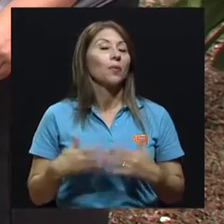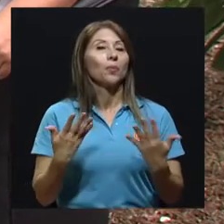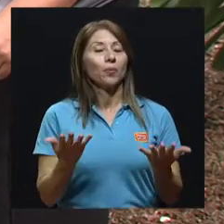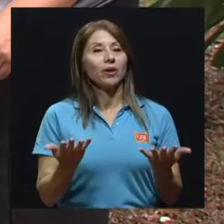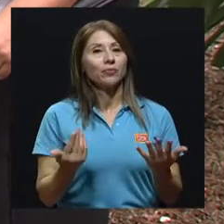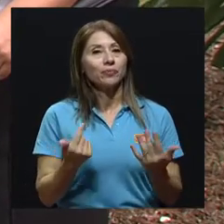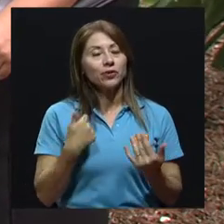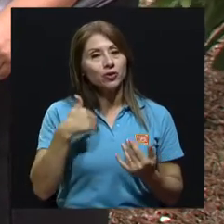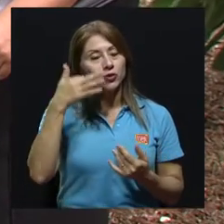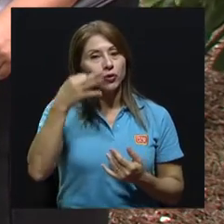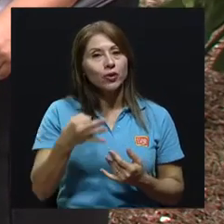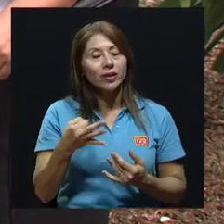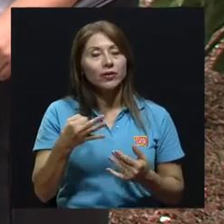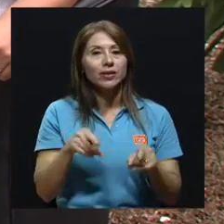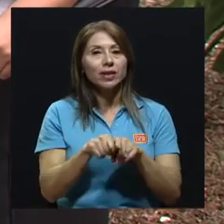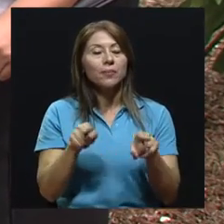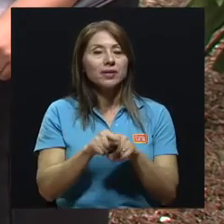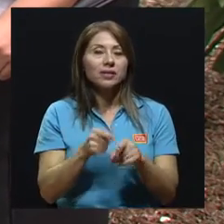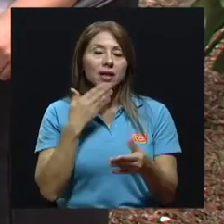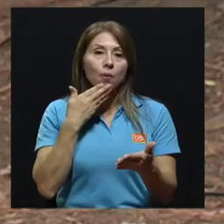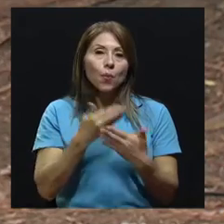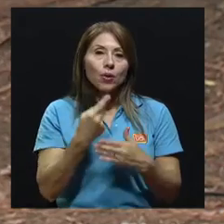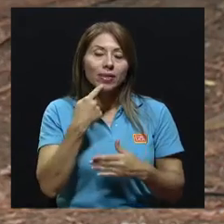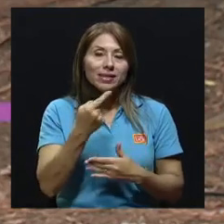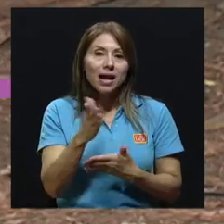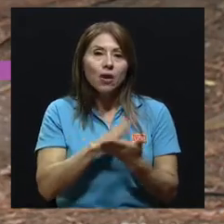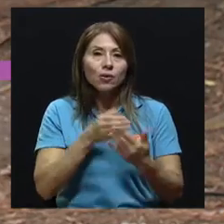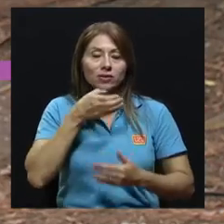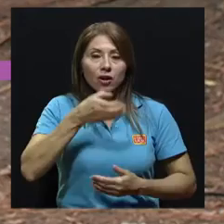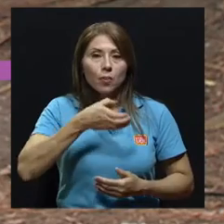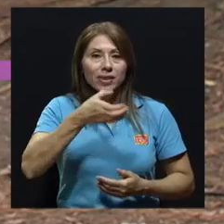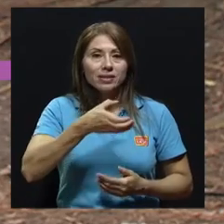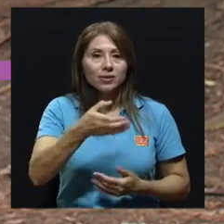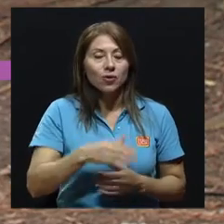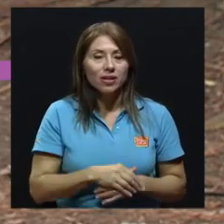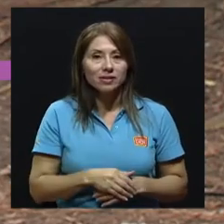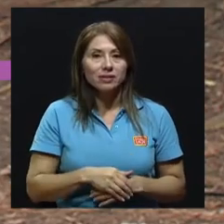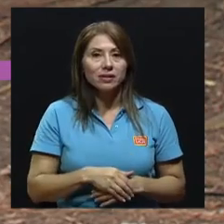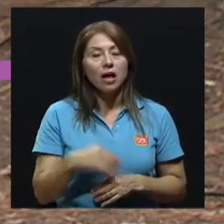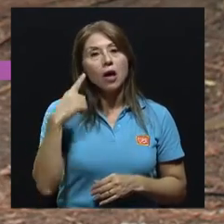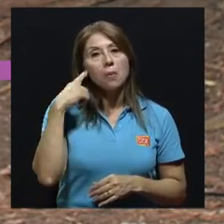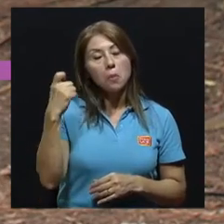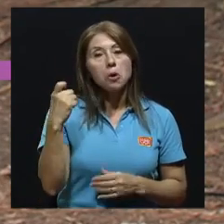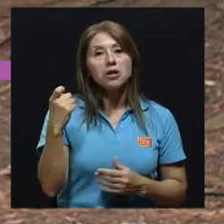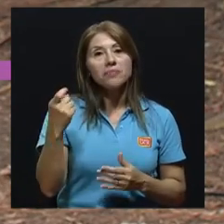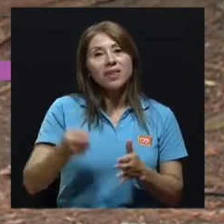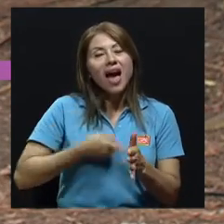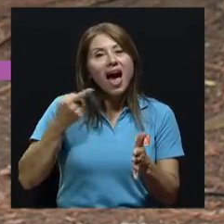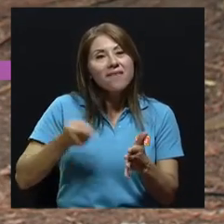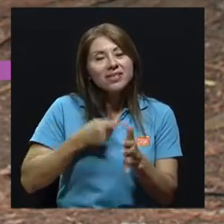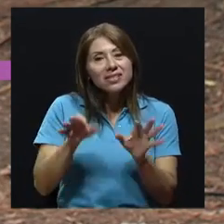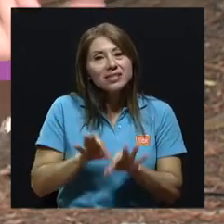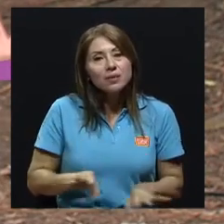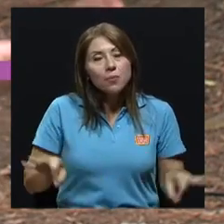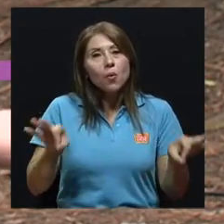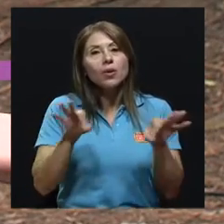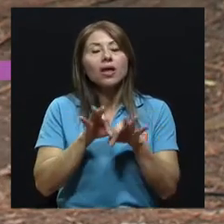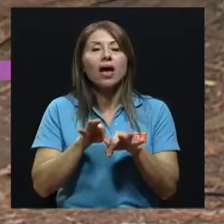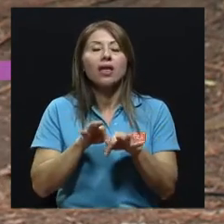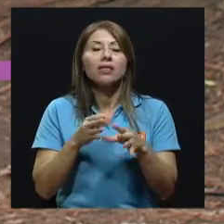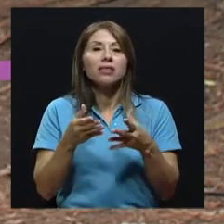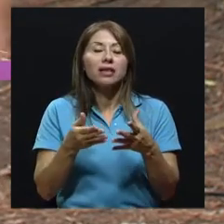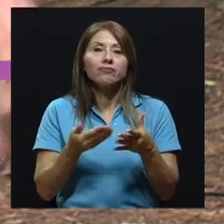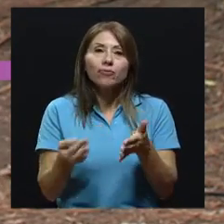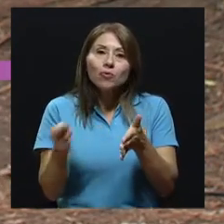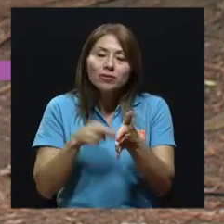también Félix, porque nos quedan pocos minutos de conversación, recomendaciones, yo creo que sí ha quedado claro, pero a veces es importante insistir, o si algo se nos